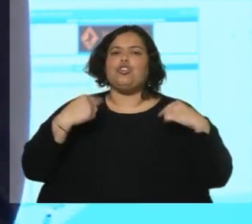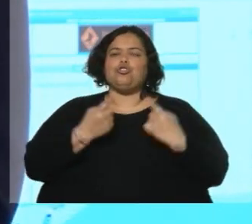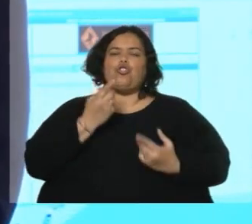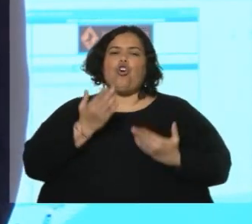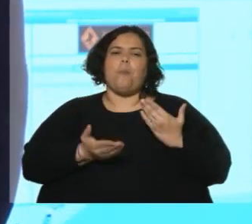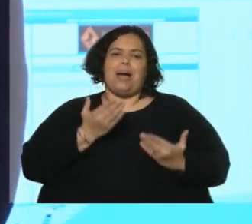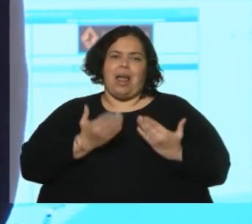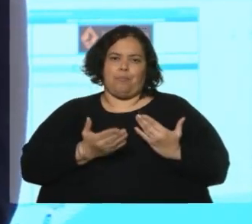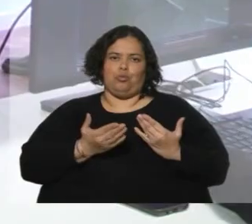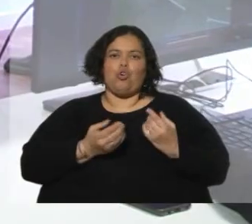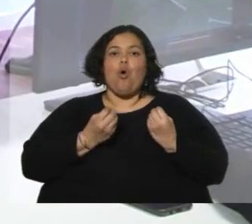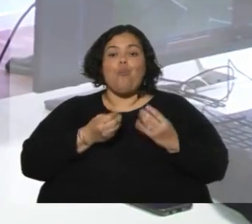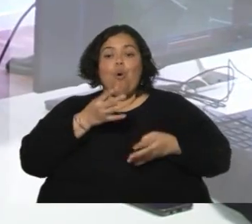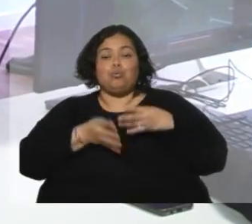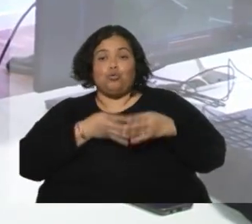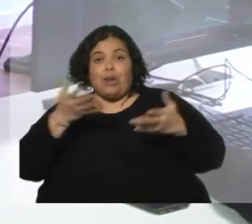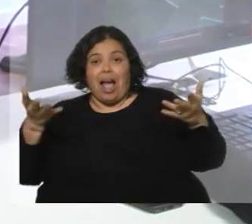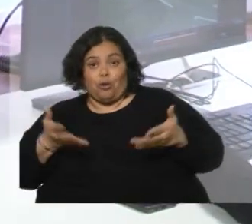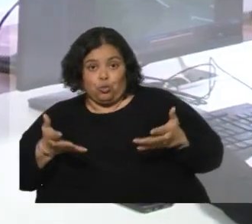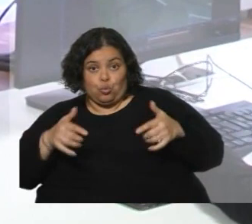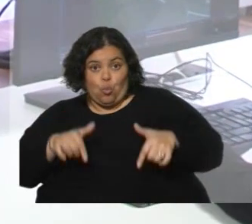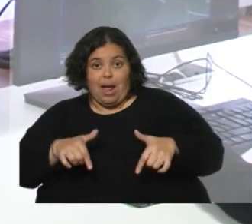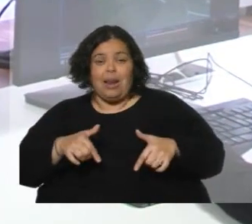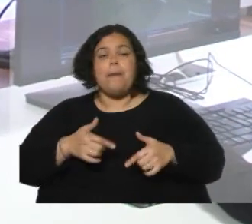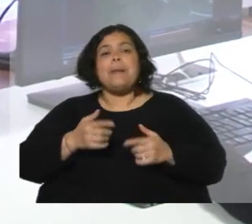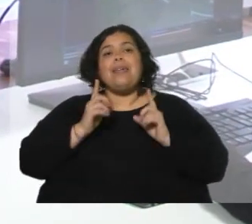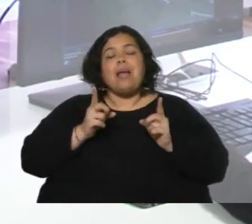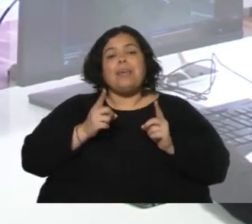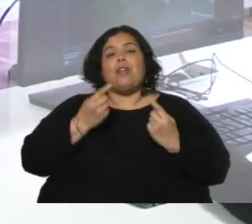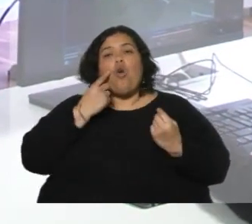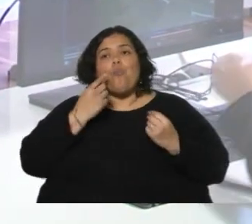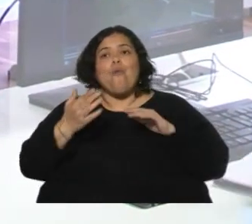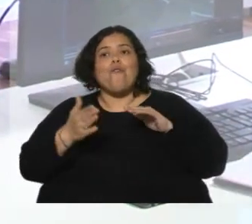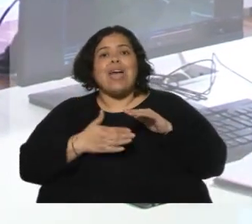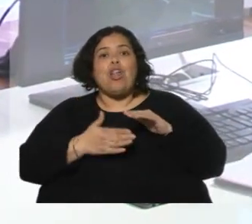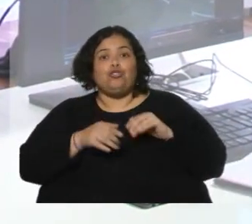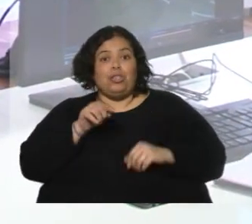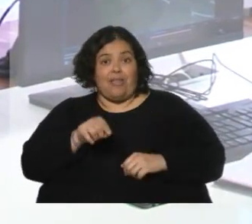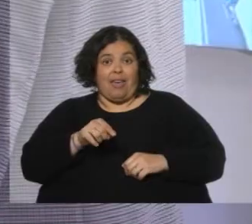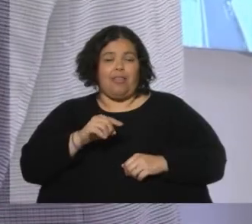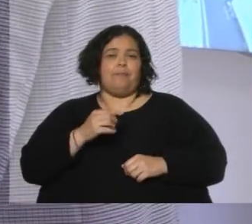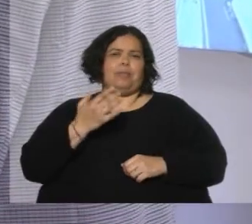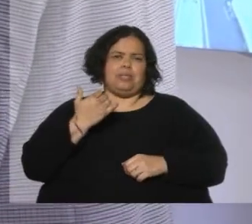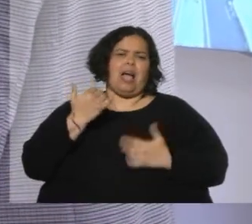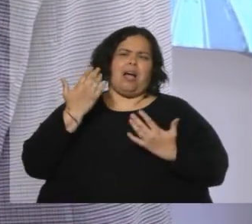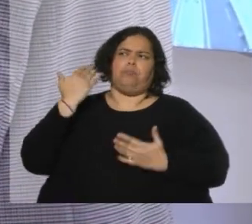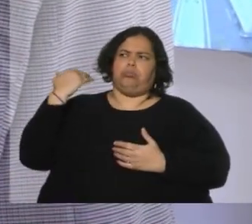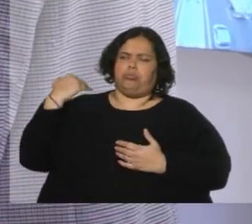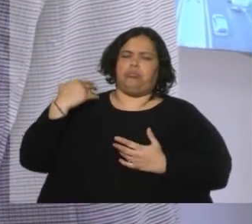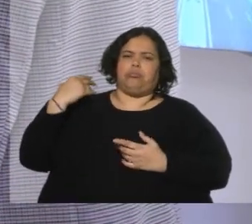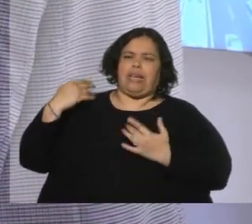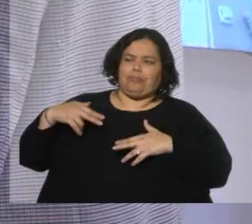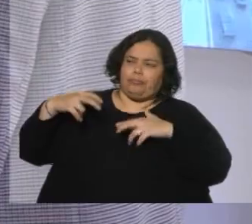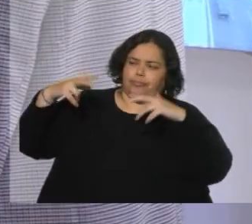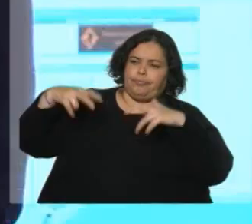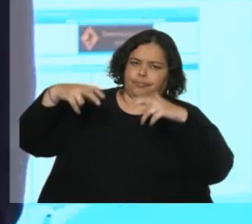el funcionamiento actual con los perfiles de velocidades que, como comentaba, se vinieron estudiando desde hace